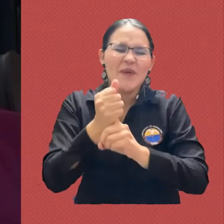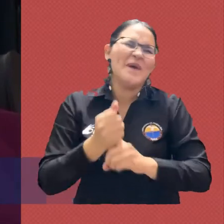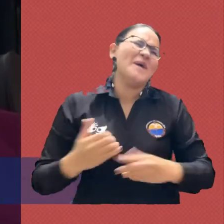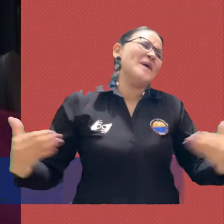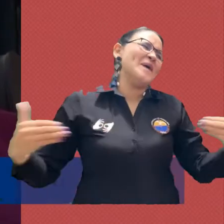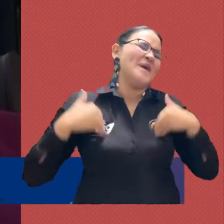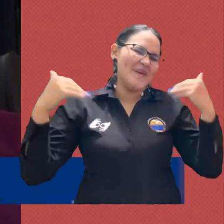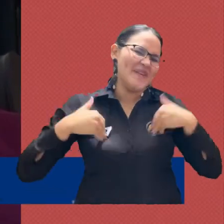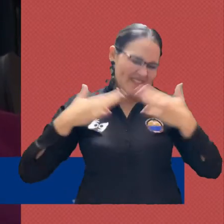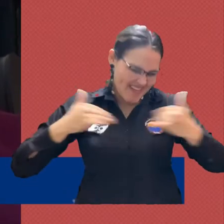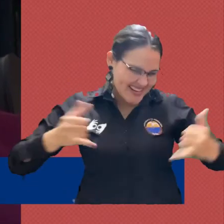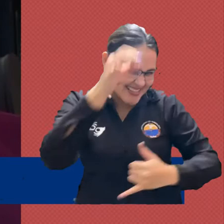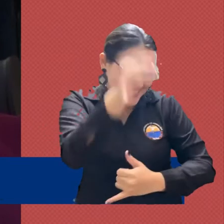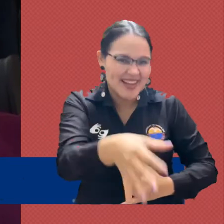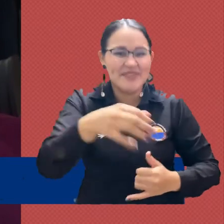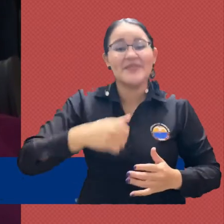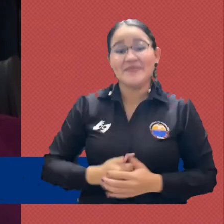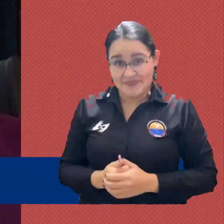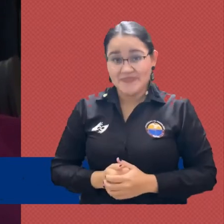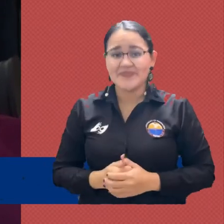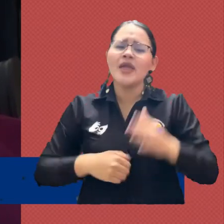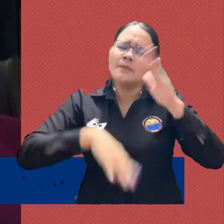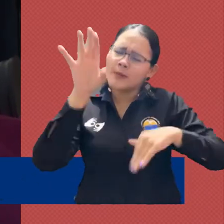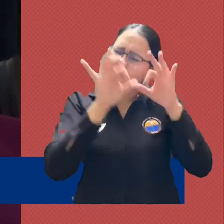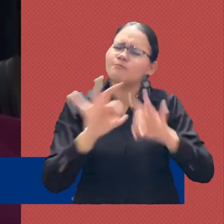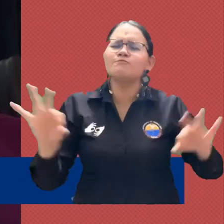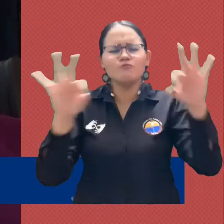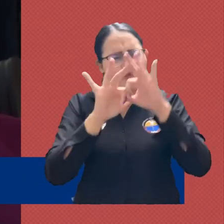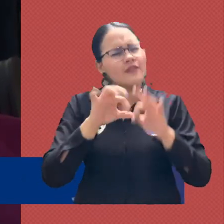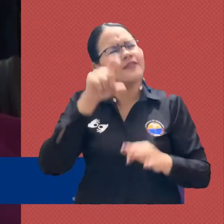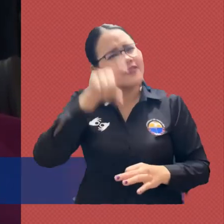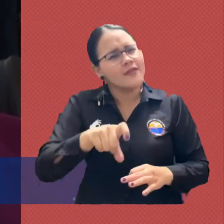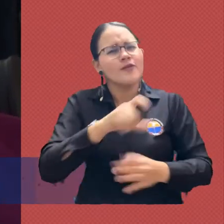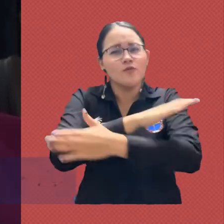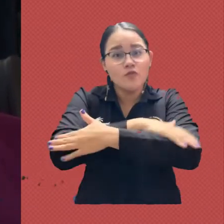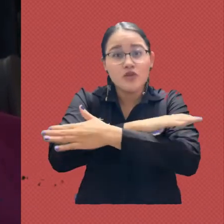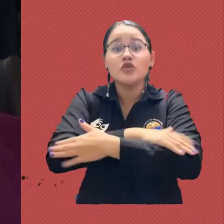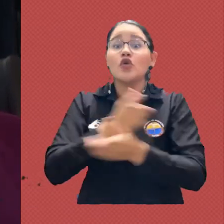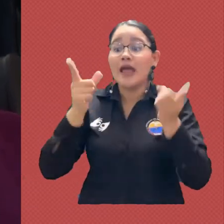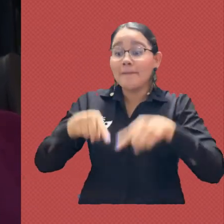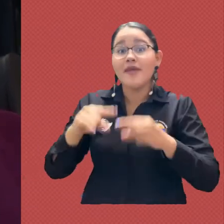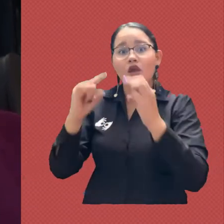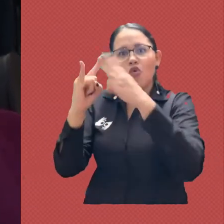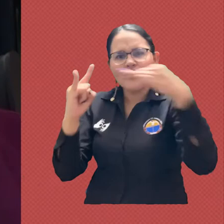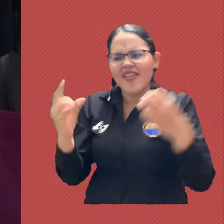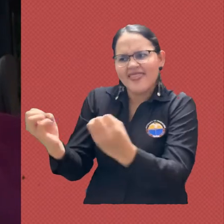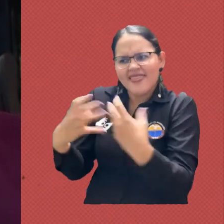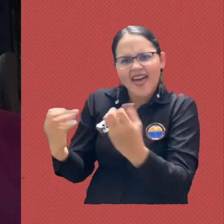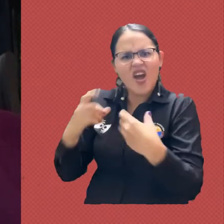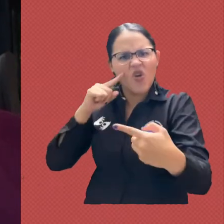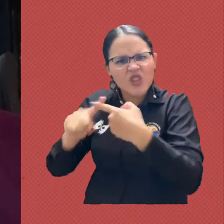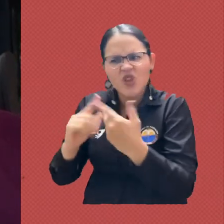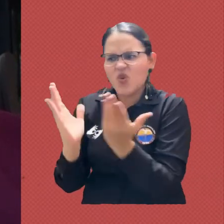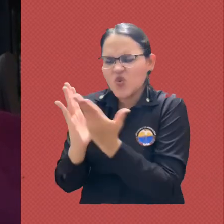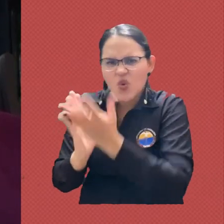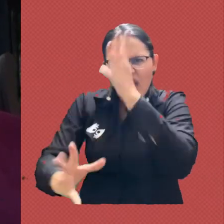el esfuerzo suficiente y la disciplina utilizando además las ayudas que la universidad les provee con toda seguridad van a